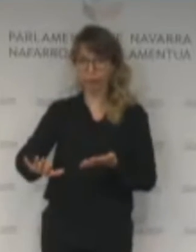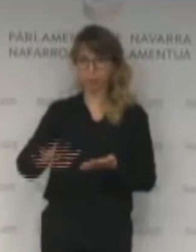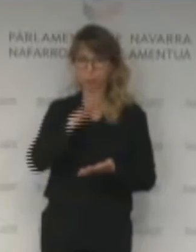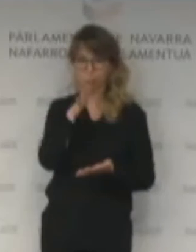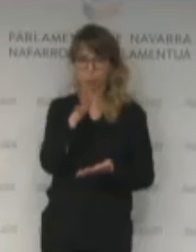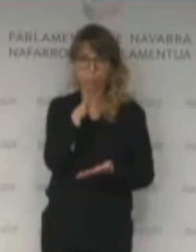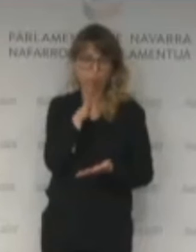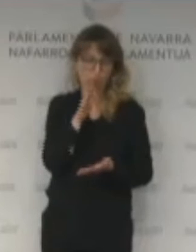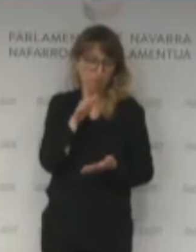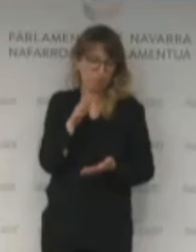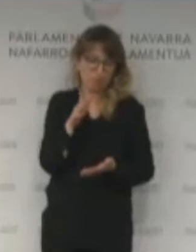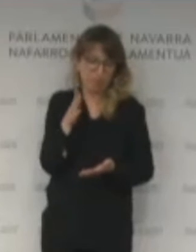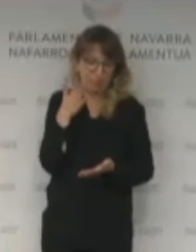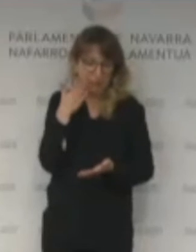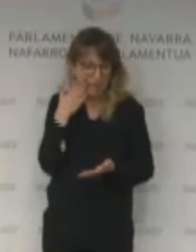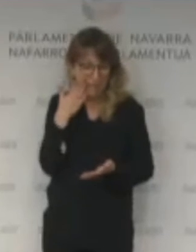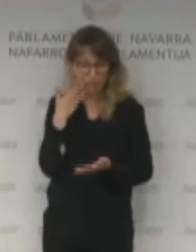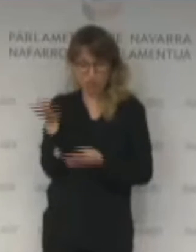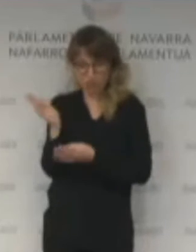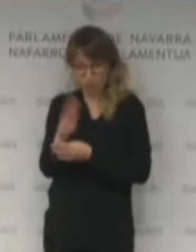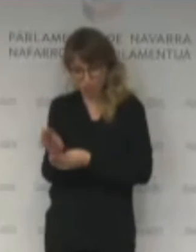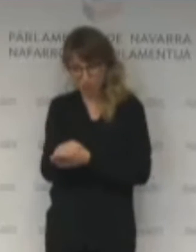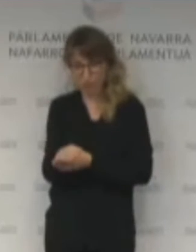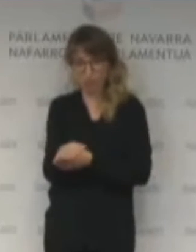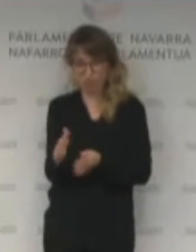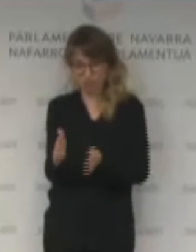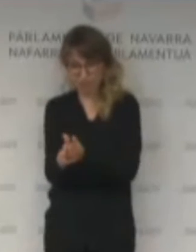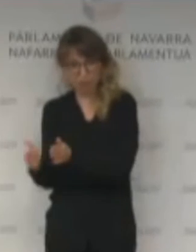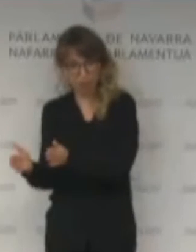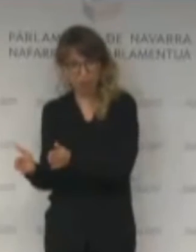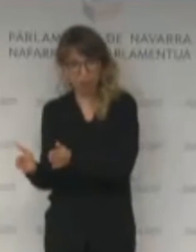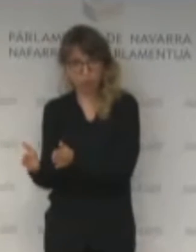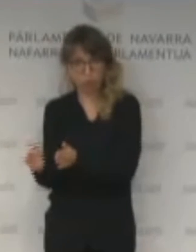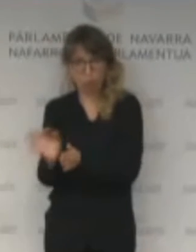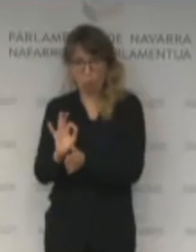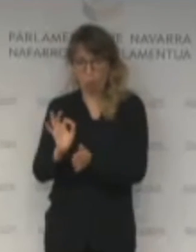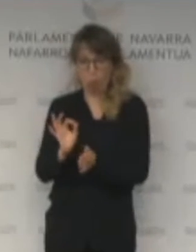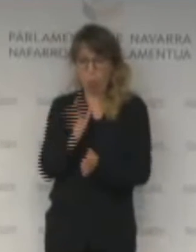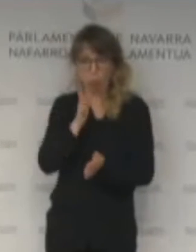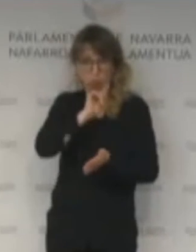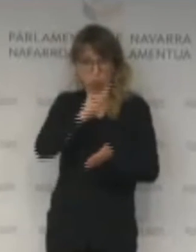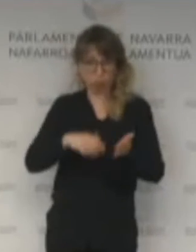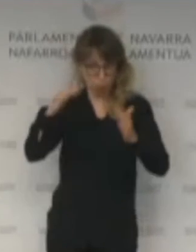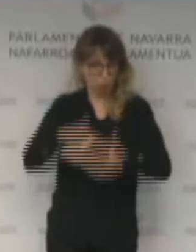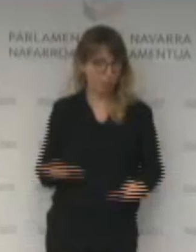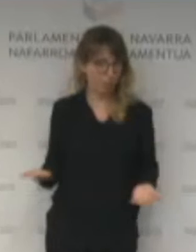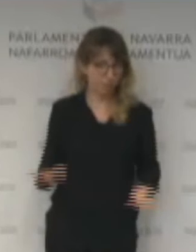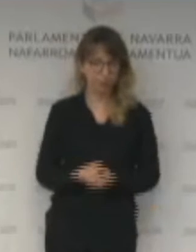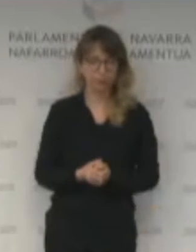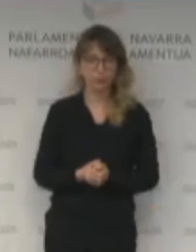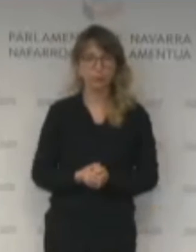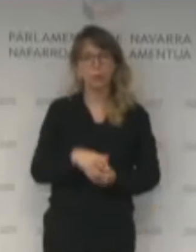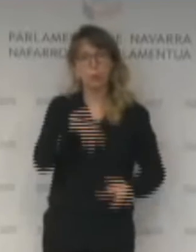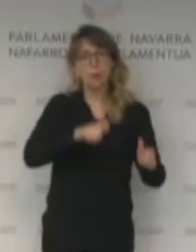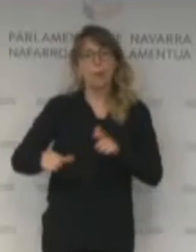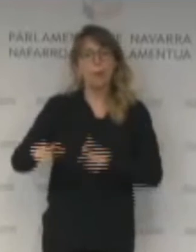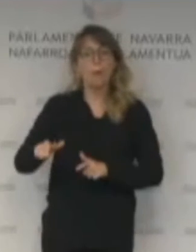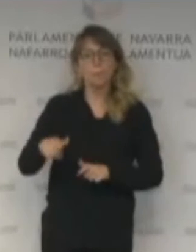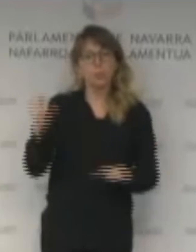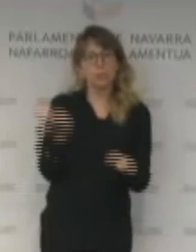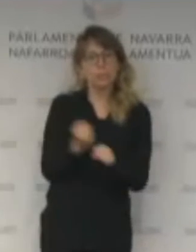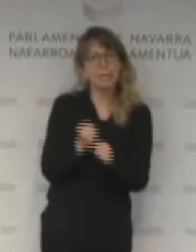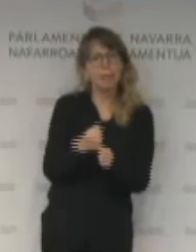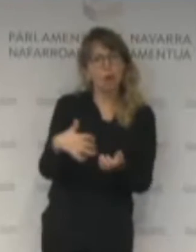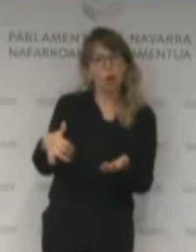lado o porque no pueden ser despedidas siquiera porque no han sido contratadas. Las personas que trabajan en condiciones de